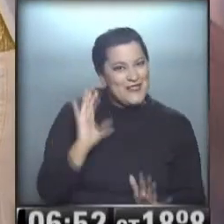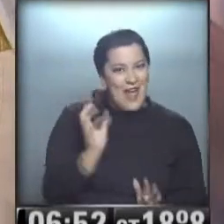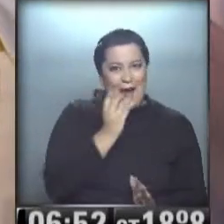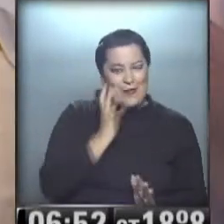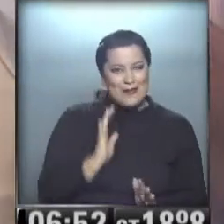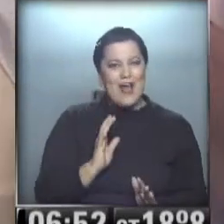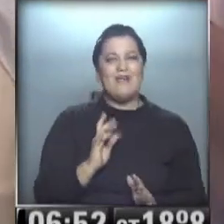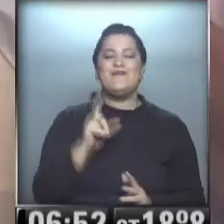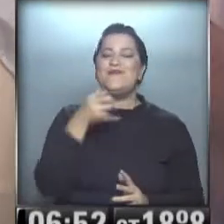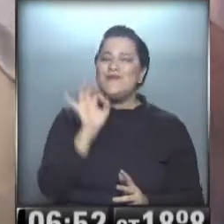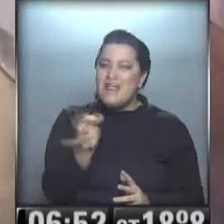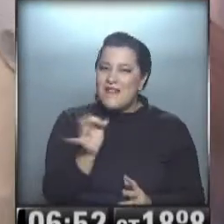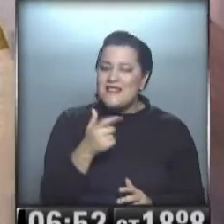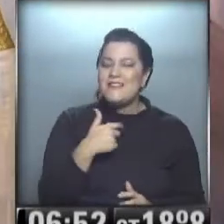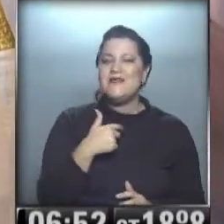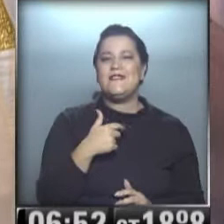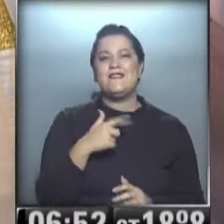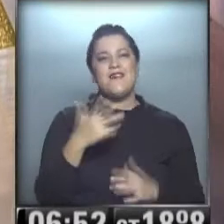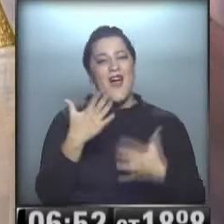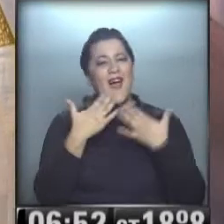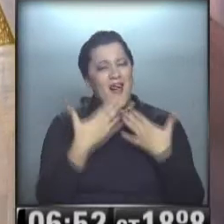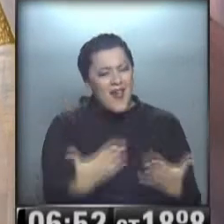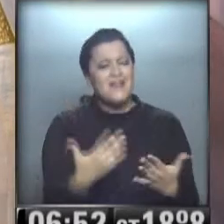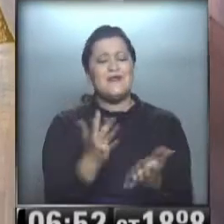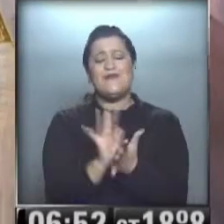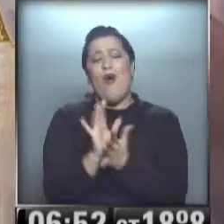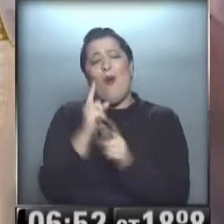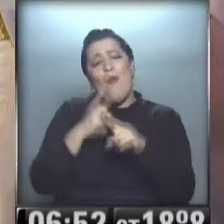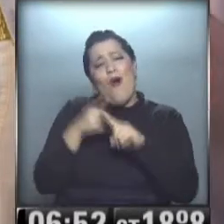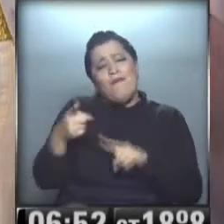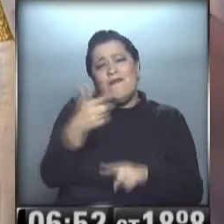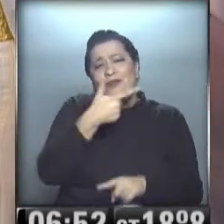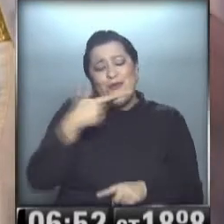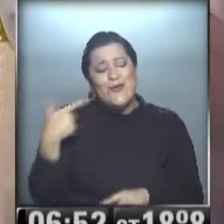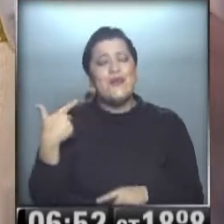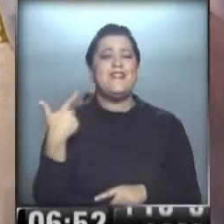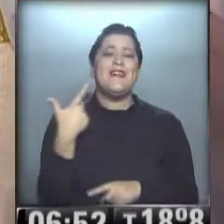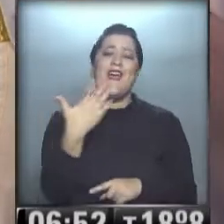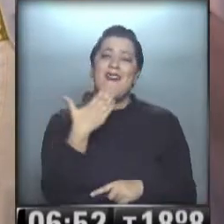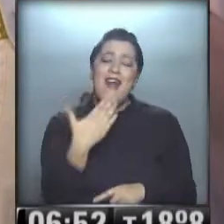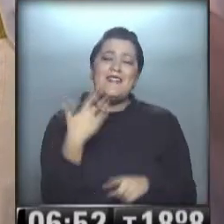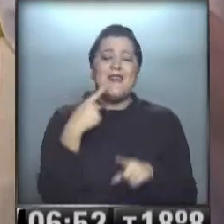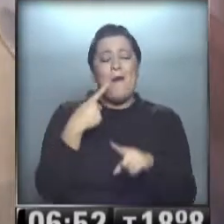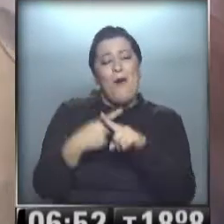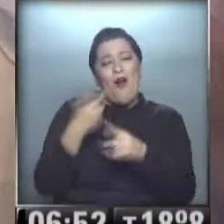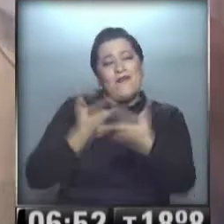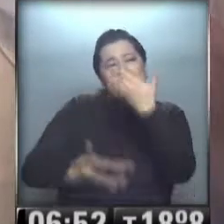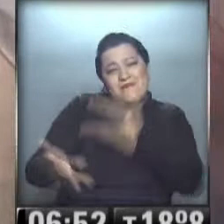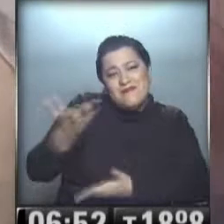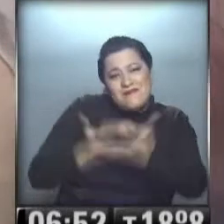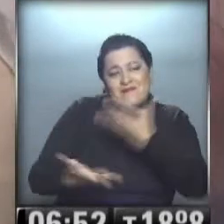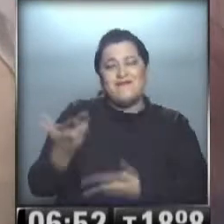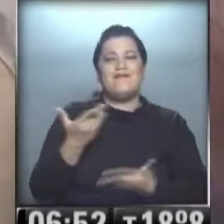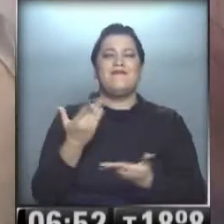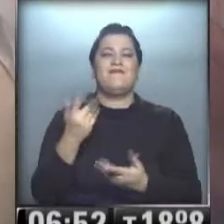Vos sabés, principito, que agradecemos tu dulzura. Gracias por haber compartido este momento con nosotros, por haber